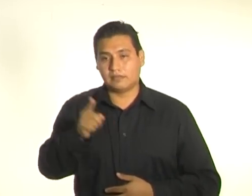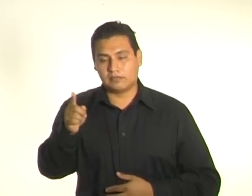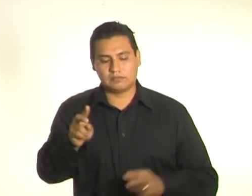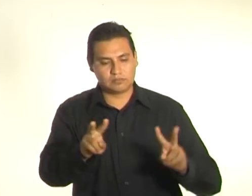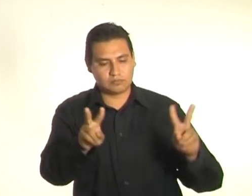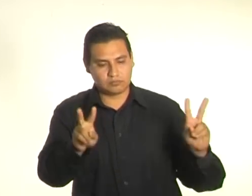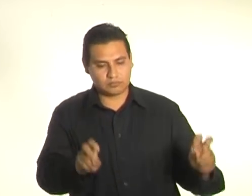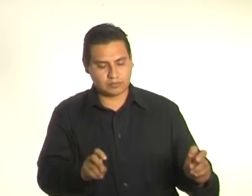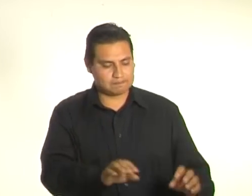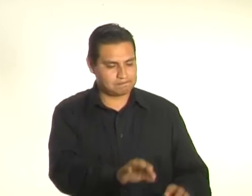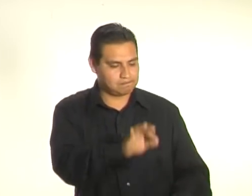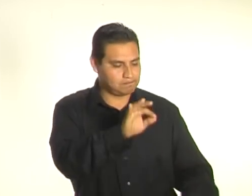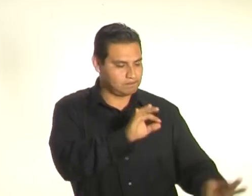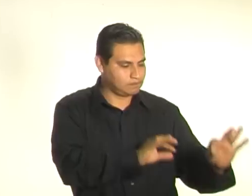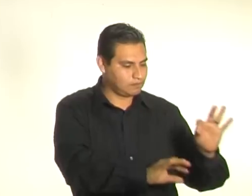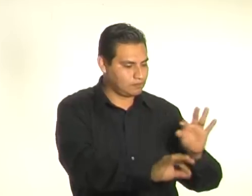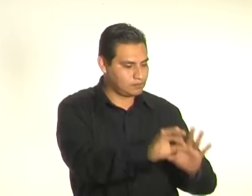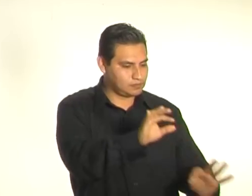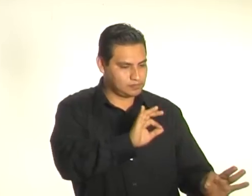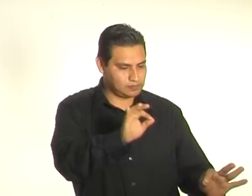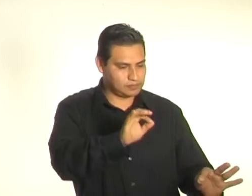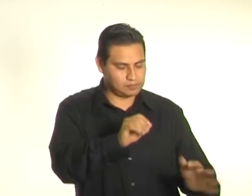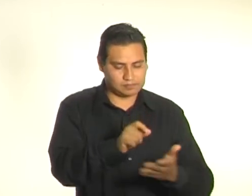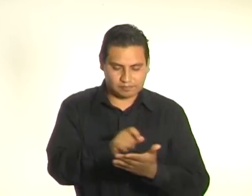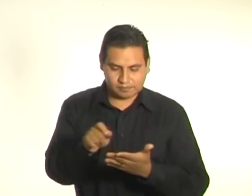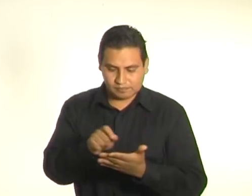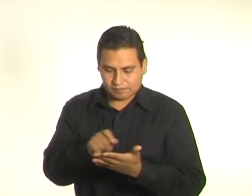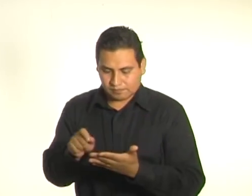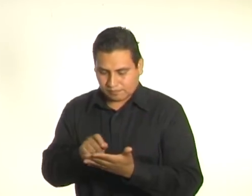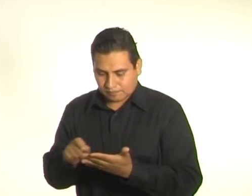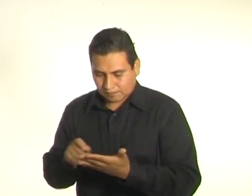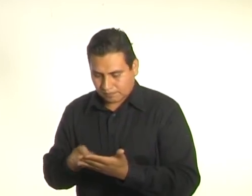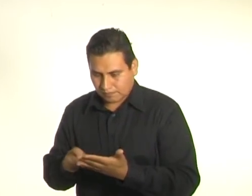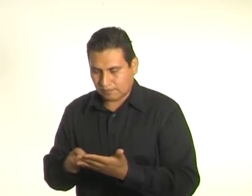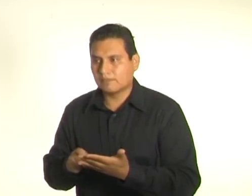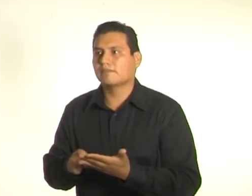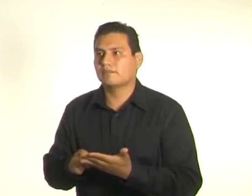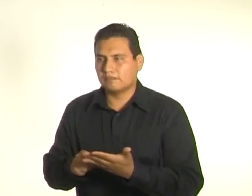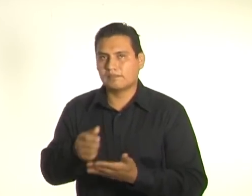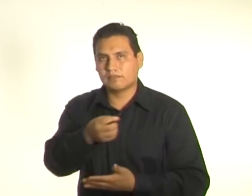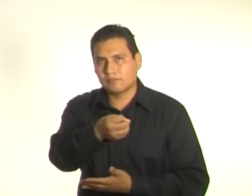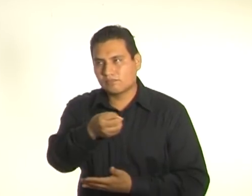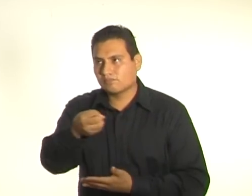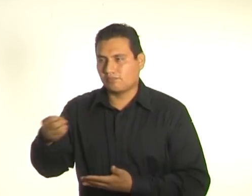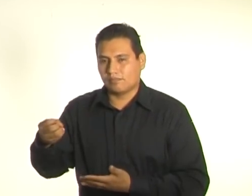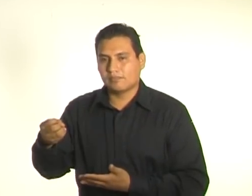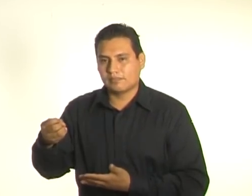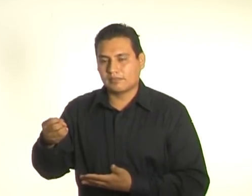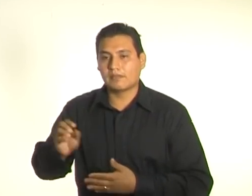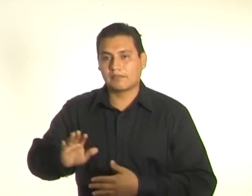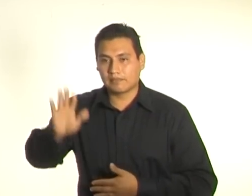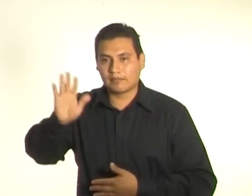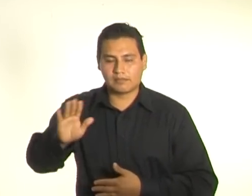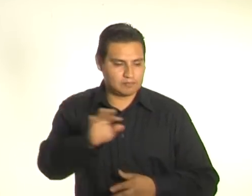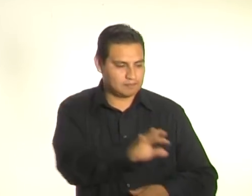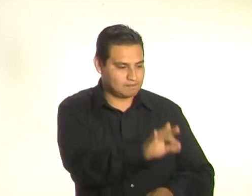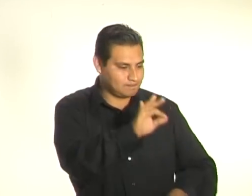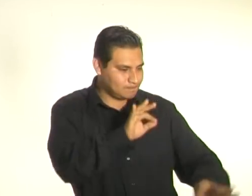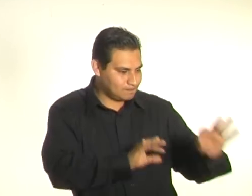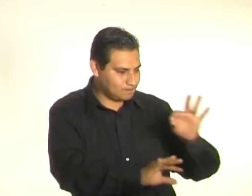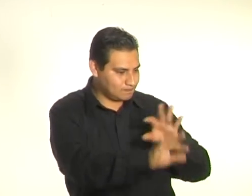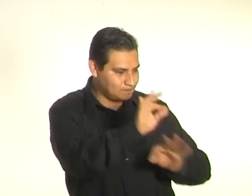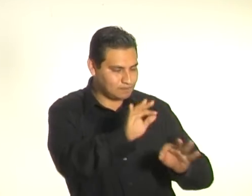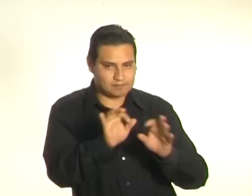fuentes de consulta, a procesarla y a escribirla en fichas de resumen y en fichas de